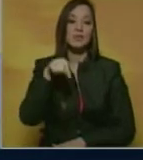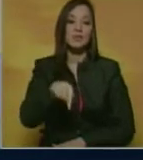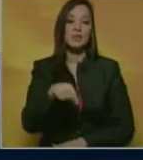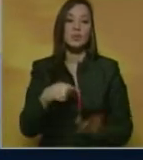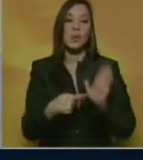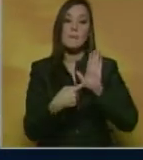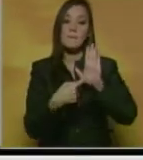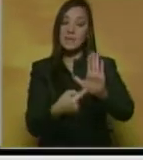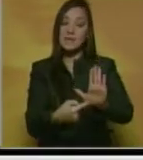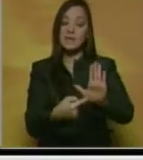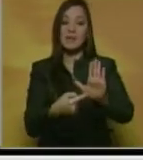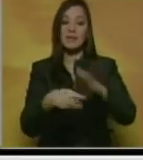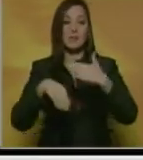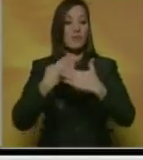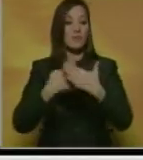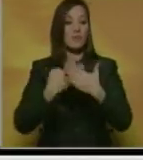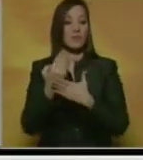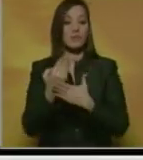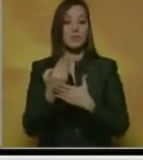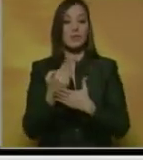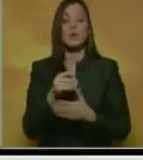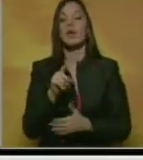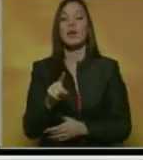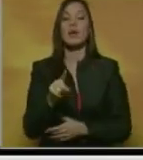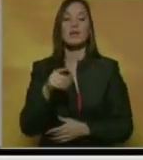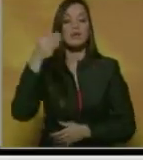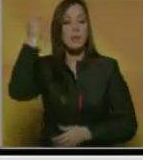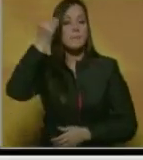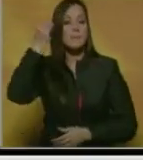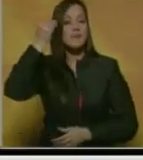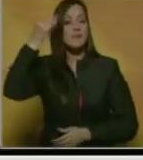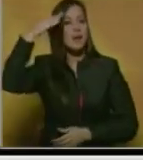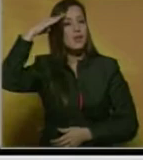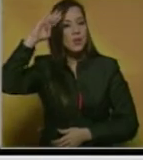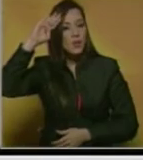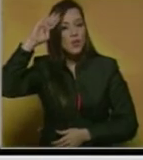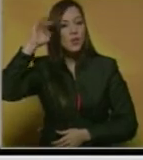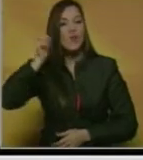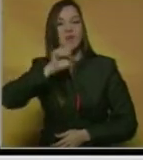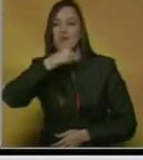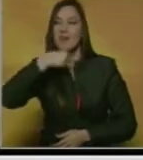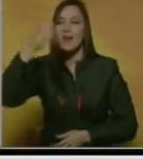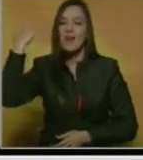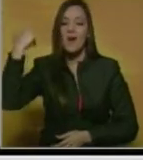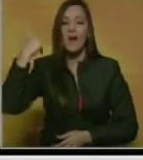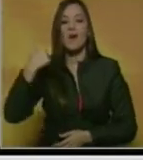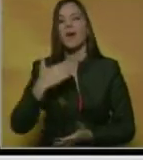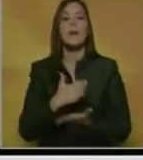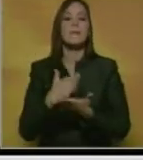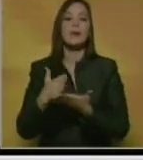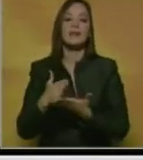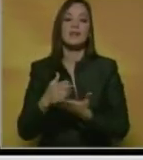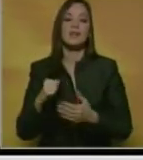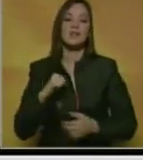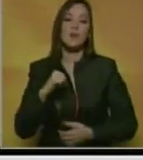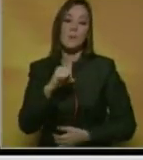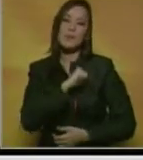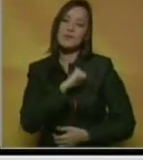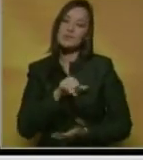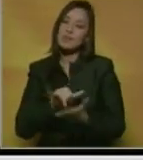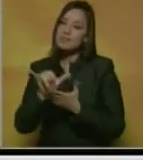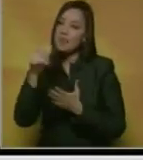de la Fashion Week y bueno es una colección inspirada en La Habana Vieja y parte de un viaje muy personal y muy sentimental.